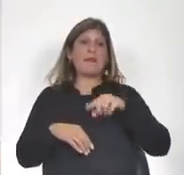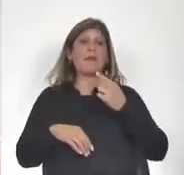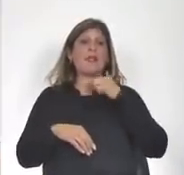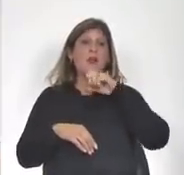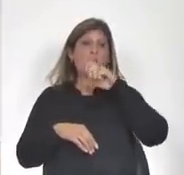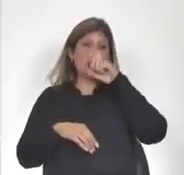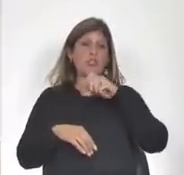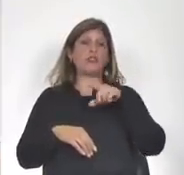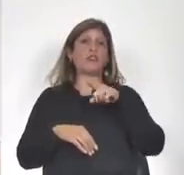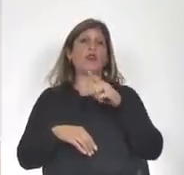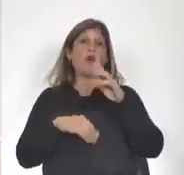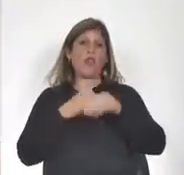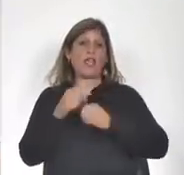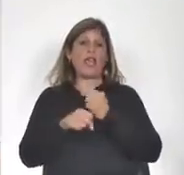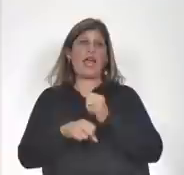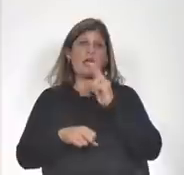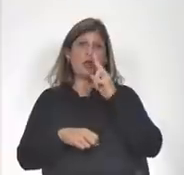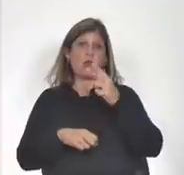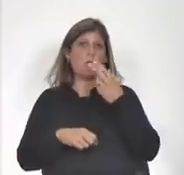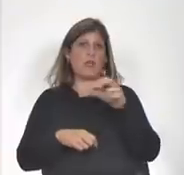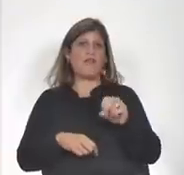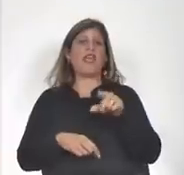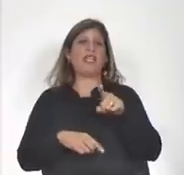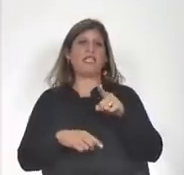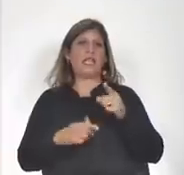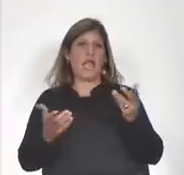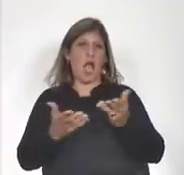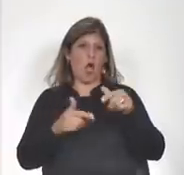2020 el actual gobierno.